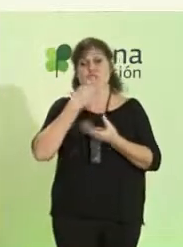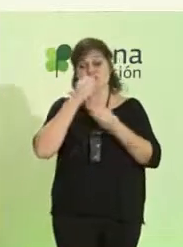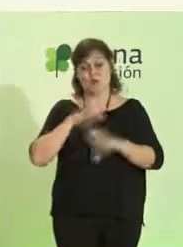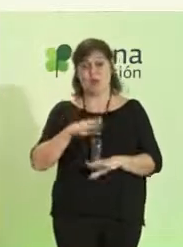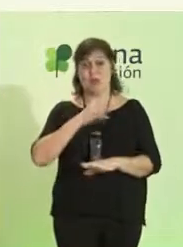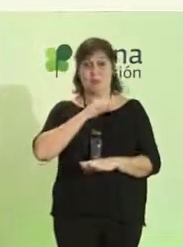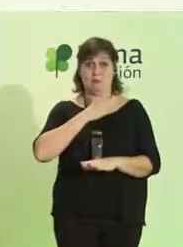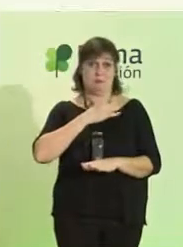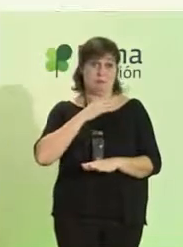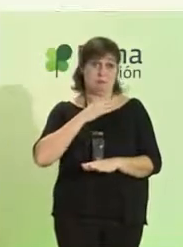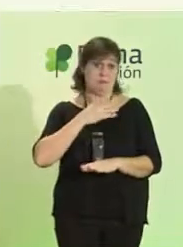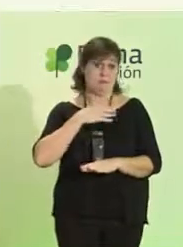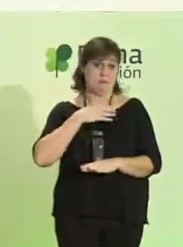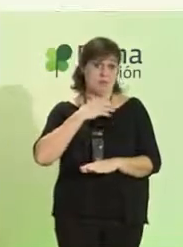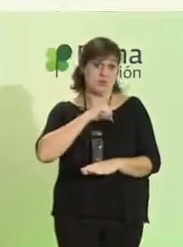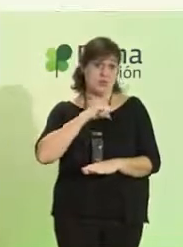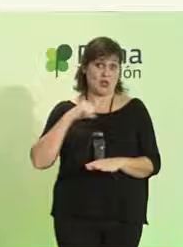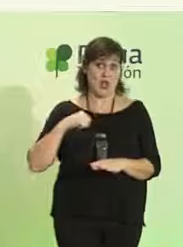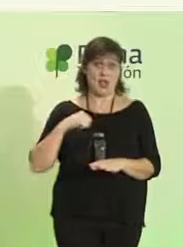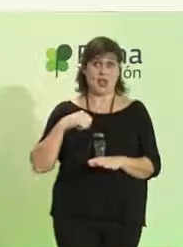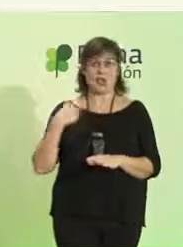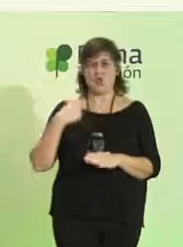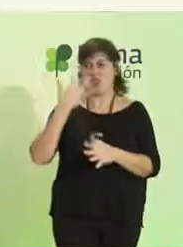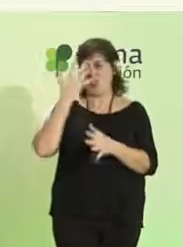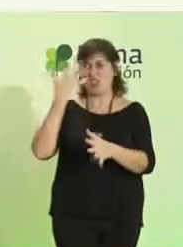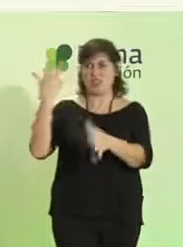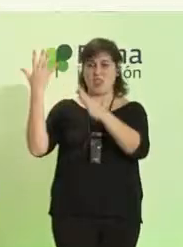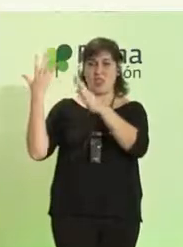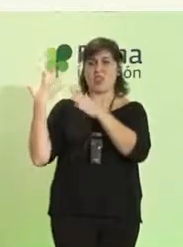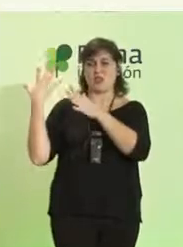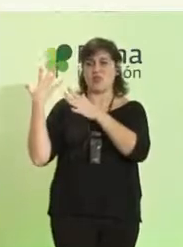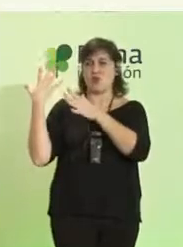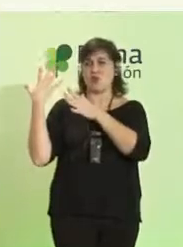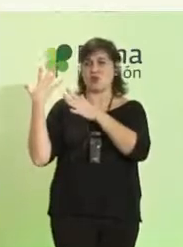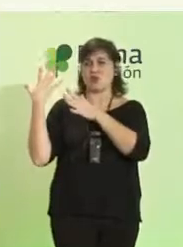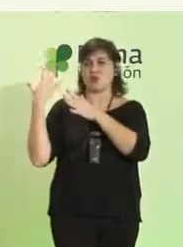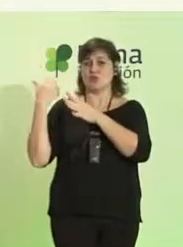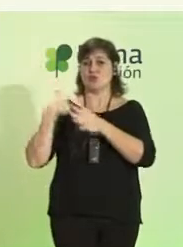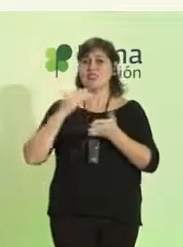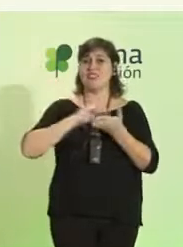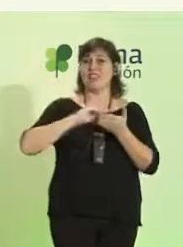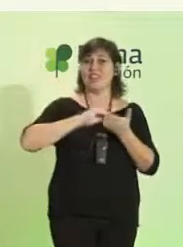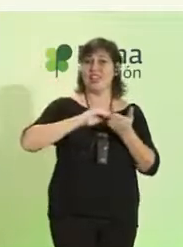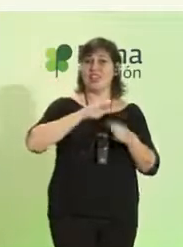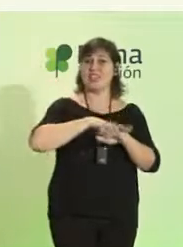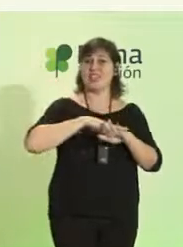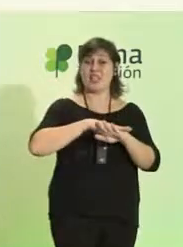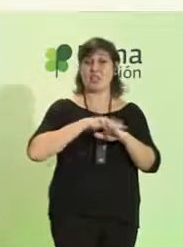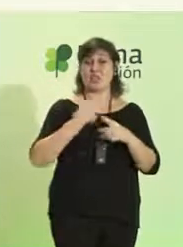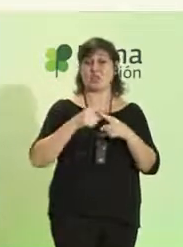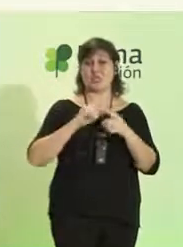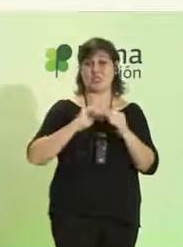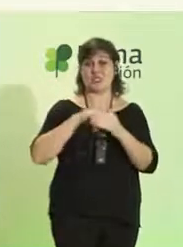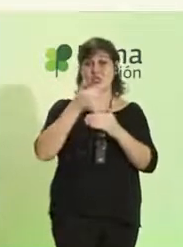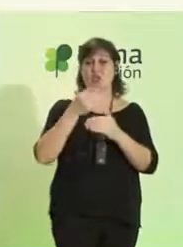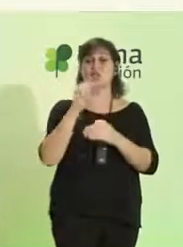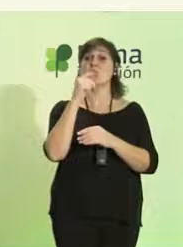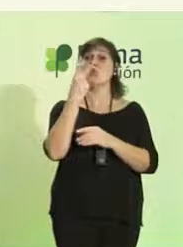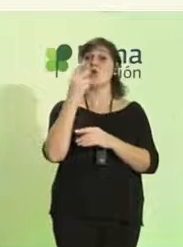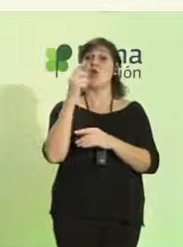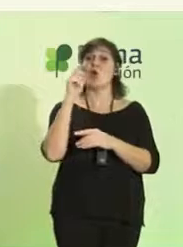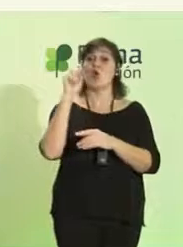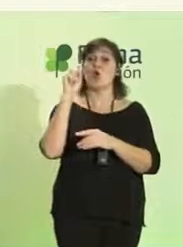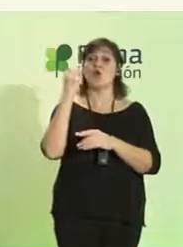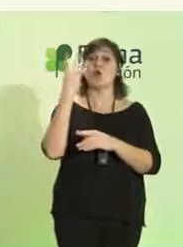fui, hace ya diez años, secretario de Estado de Asuntos Exteriores, el número dos